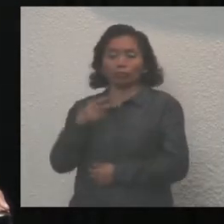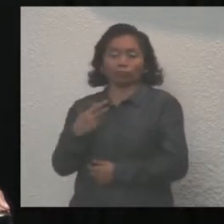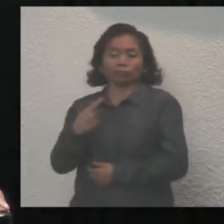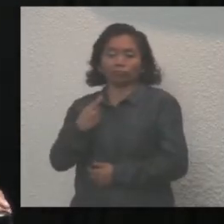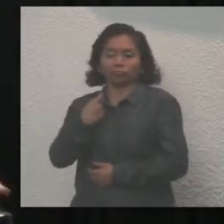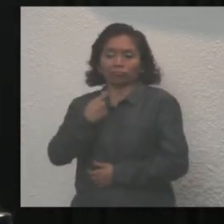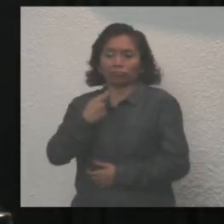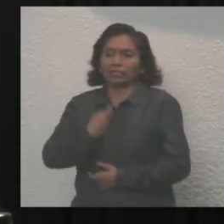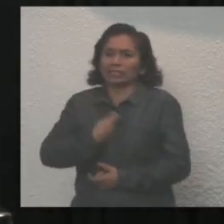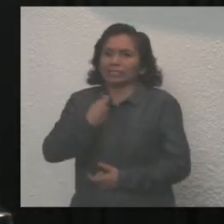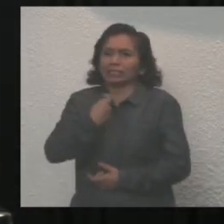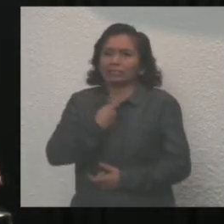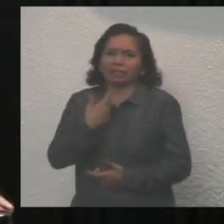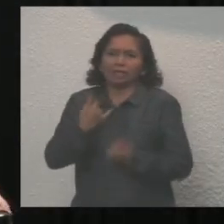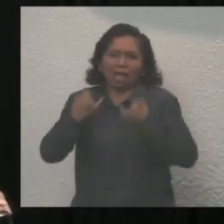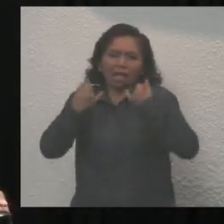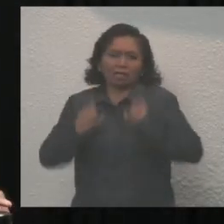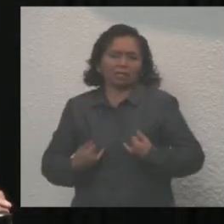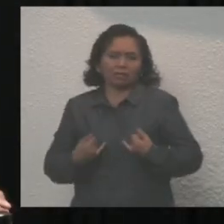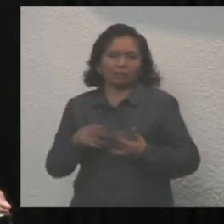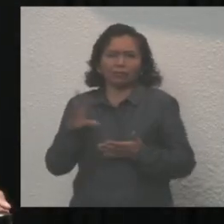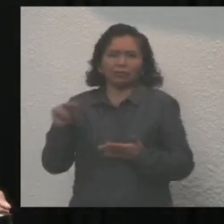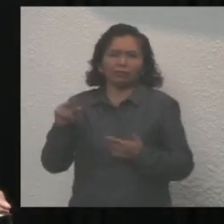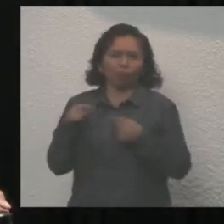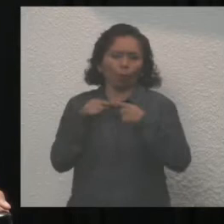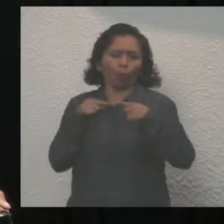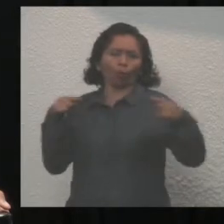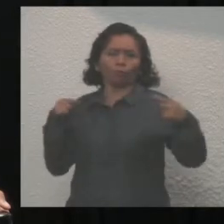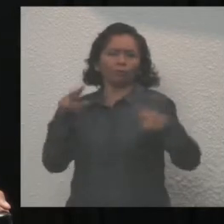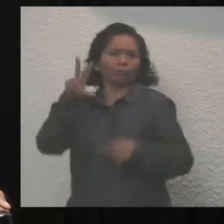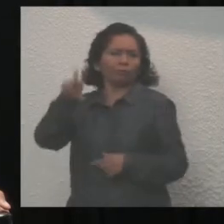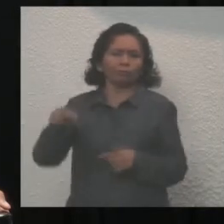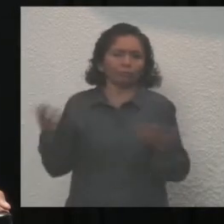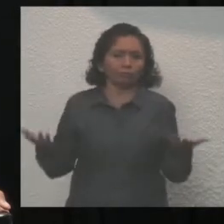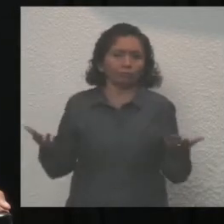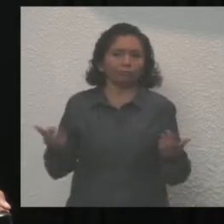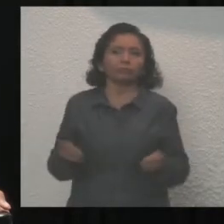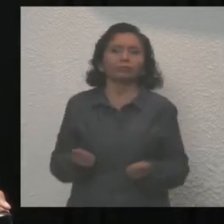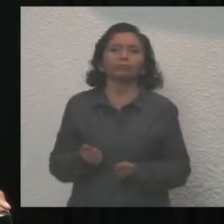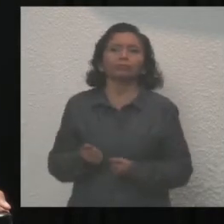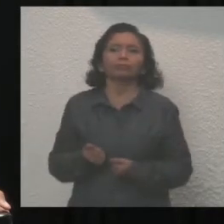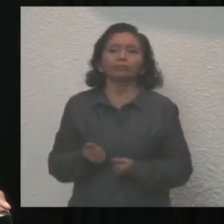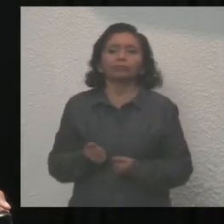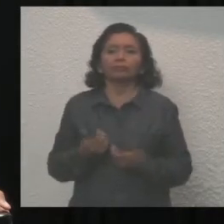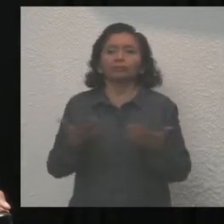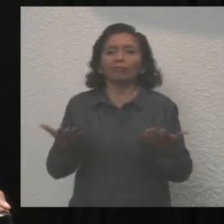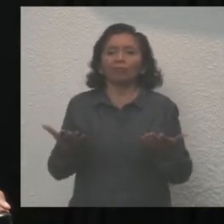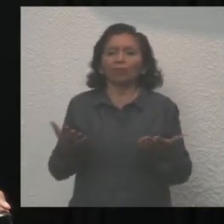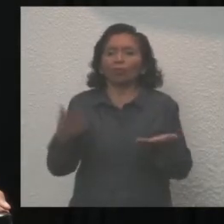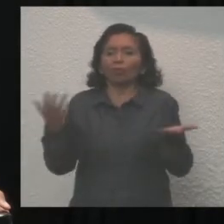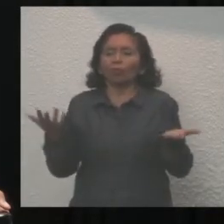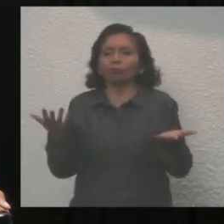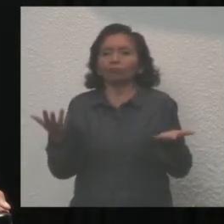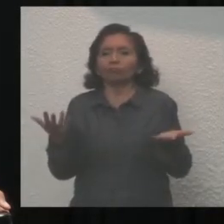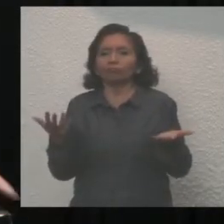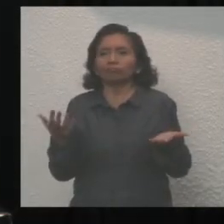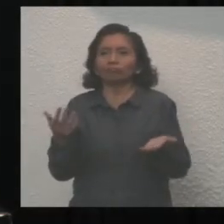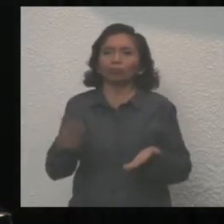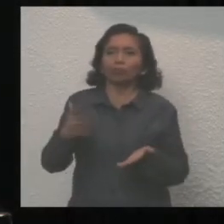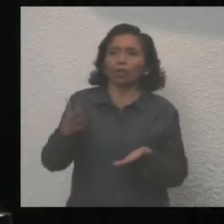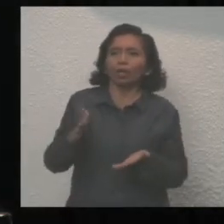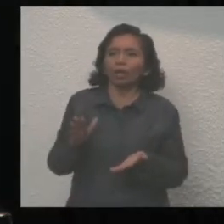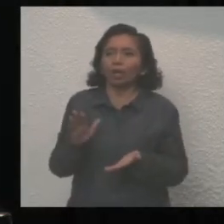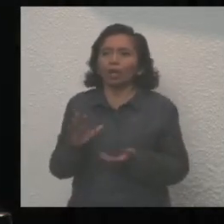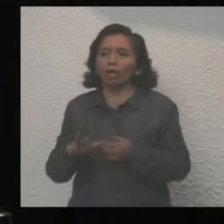posicionamiento de oposición, pero también es momento de dejar a lado un posicionamiento de halagos